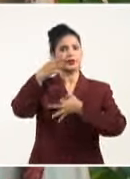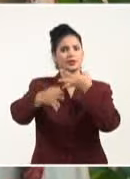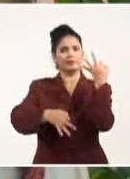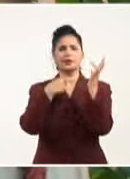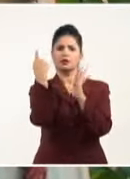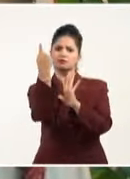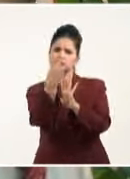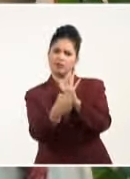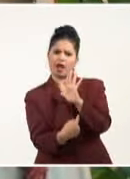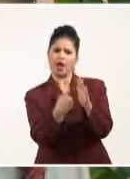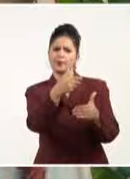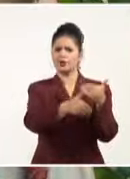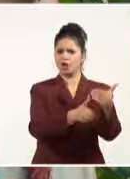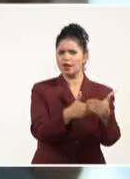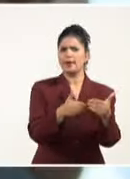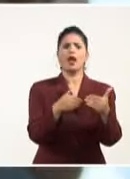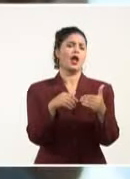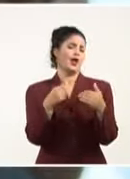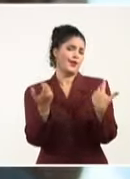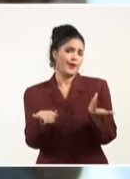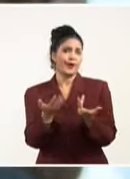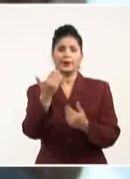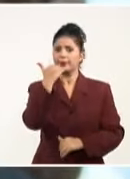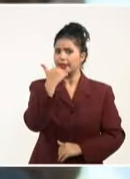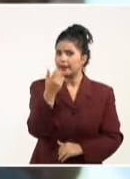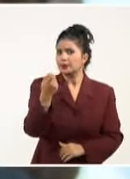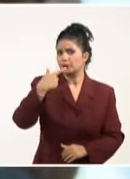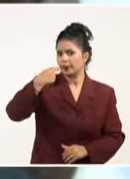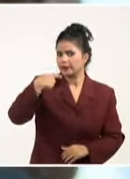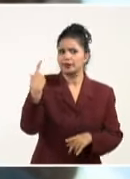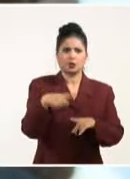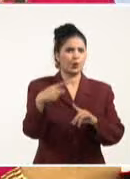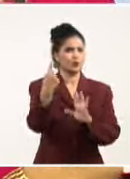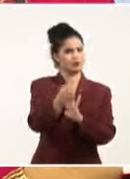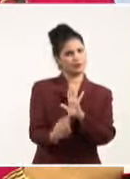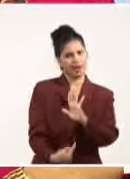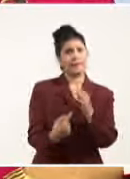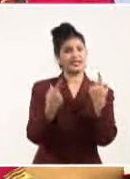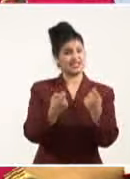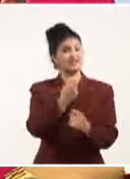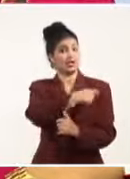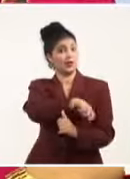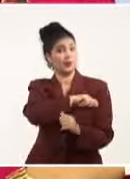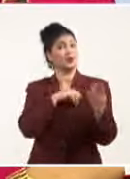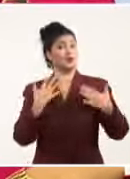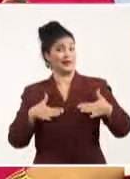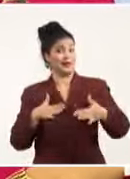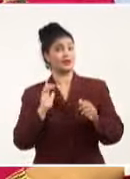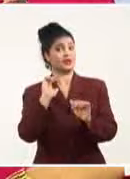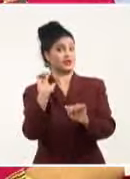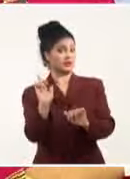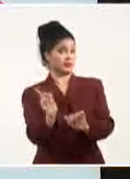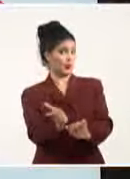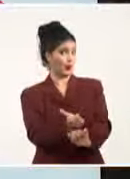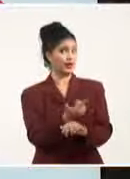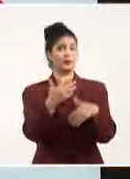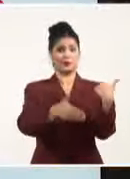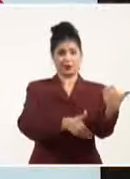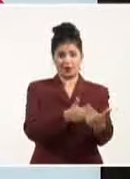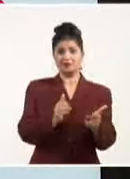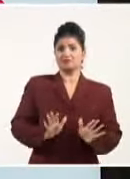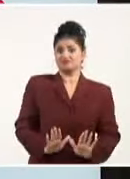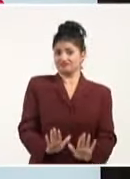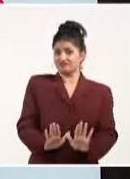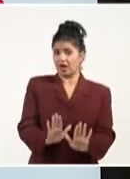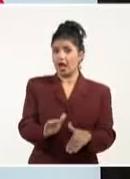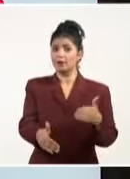el abastecimiento de alimentos, medicamentos y otros productos de primera necesidad, así como la disminución en las ofertas y los servicios a la